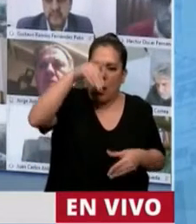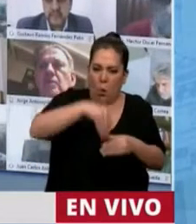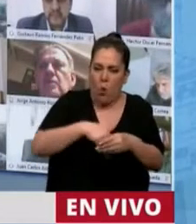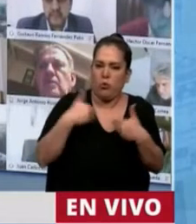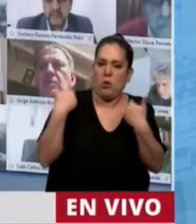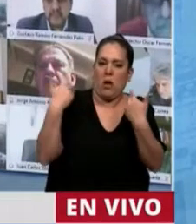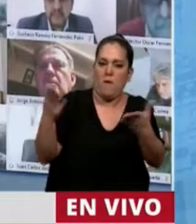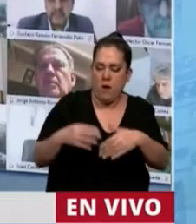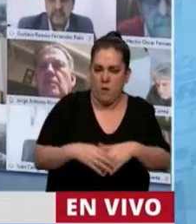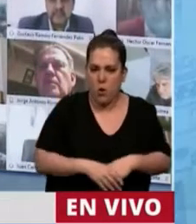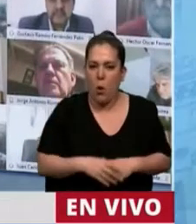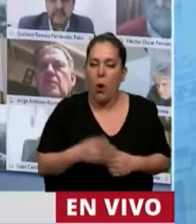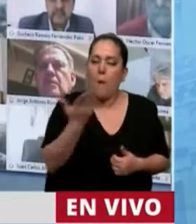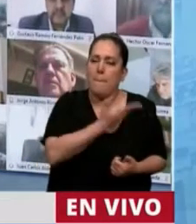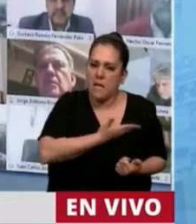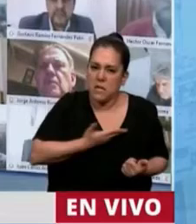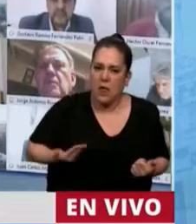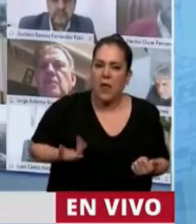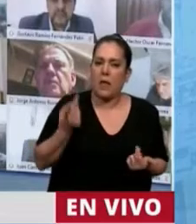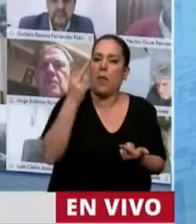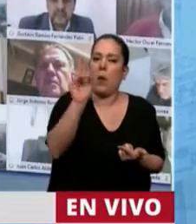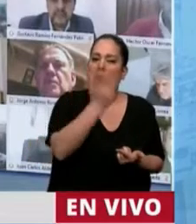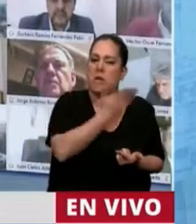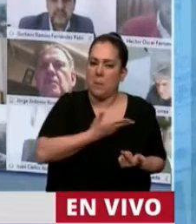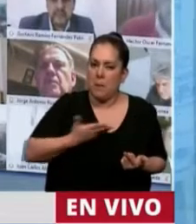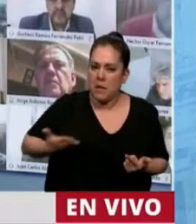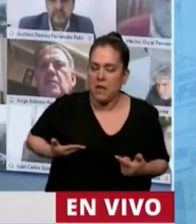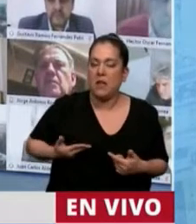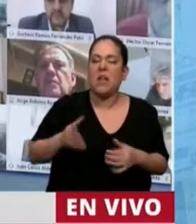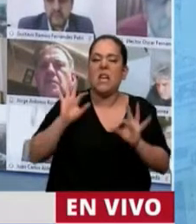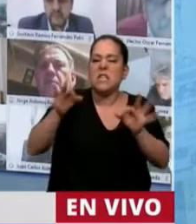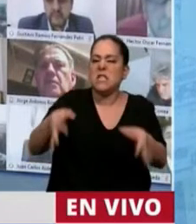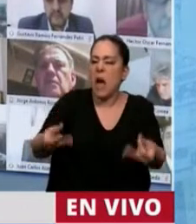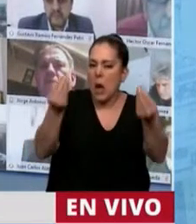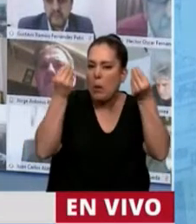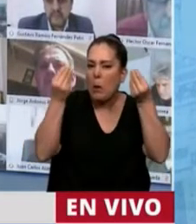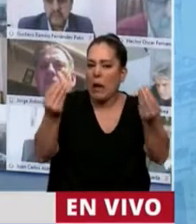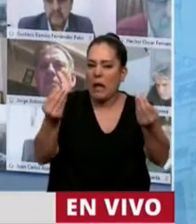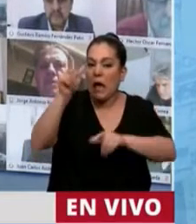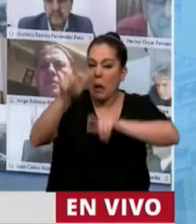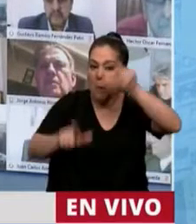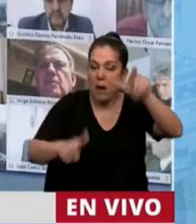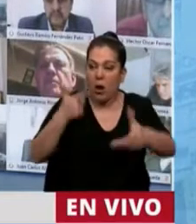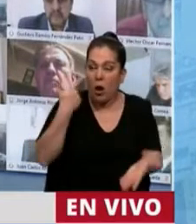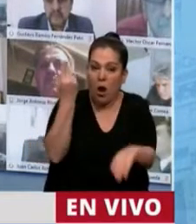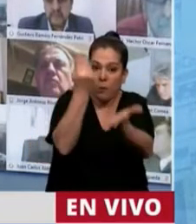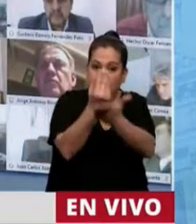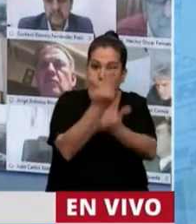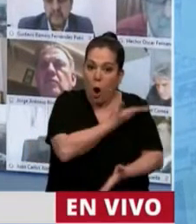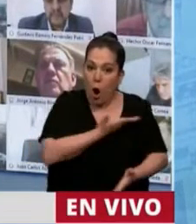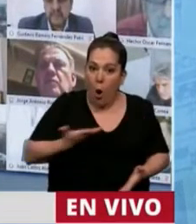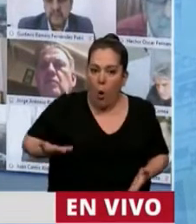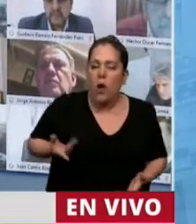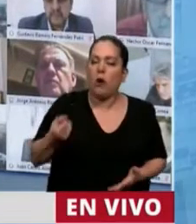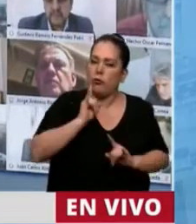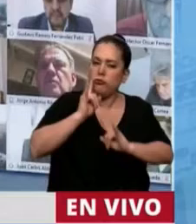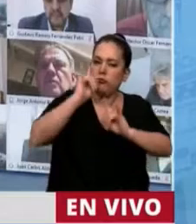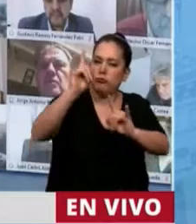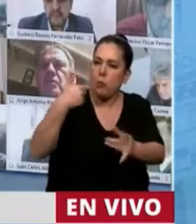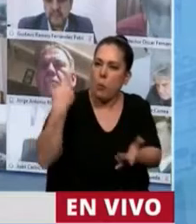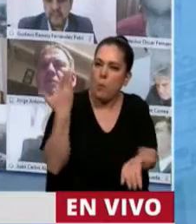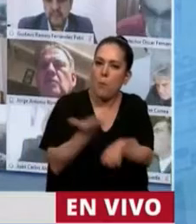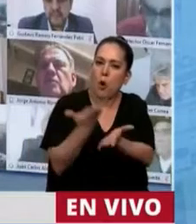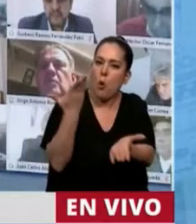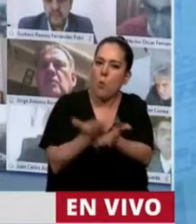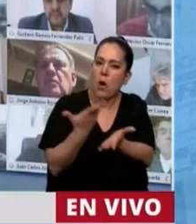siga recuperando el ritmo que tiene que recuperar después de las dos tremendas crisis que tiene, ¿no? Una